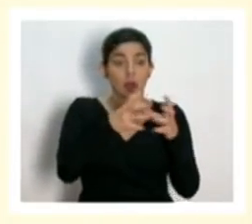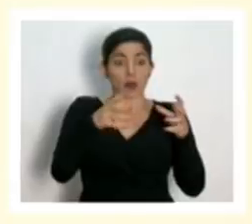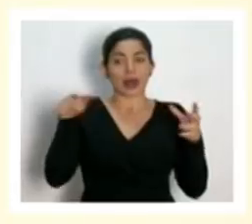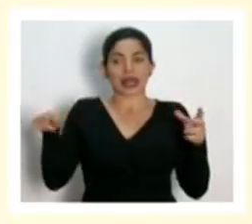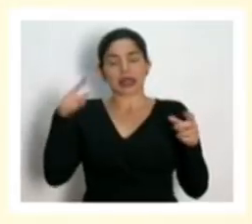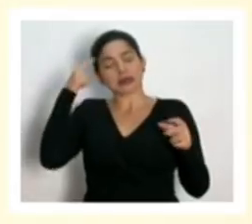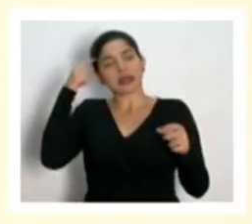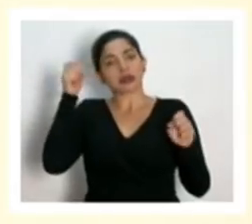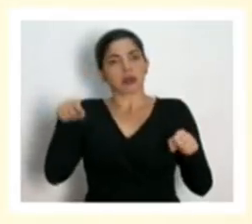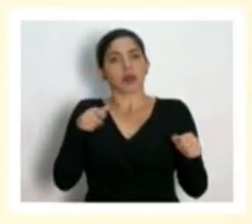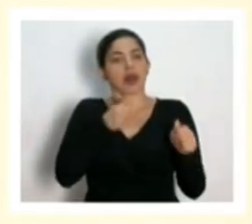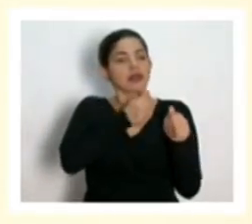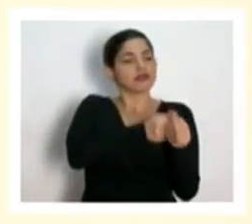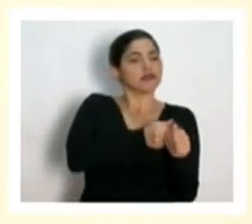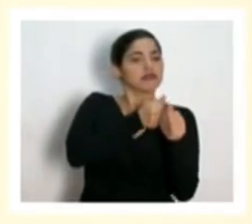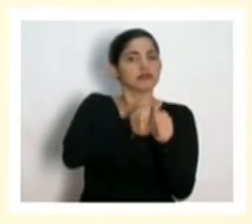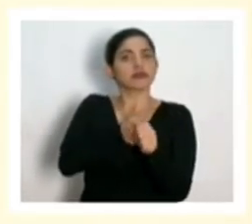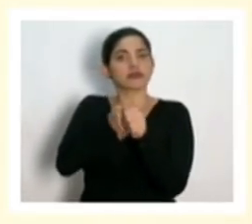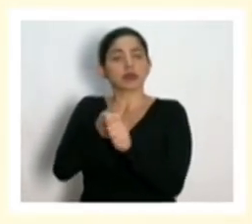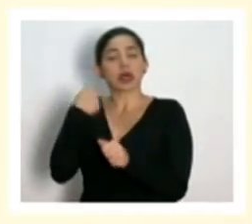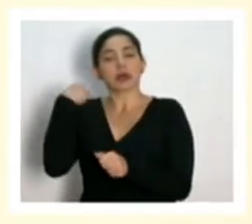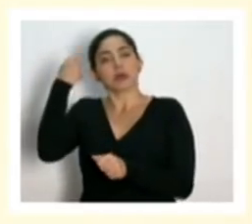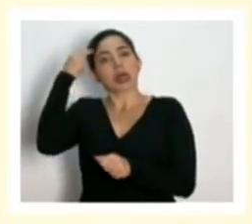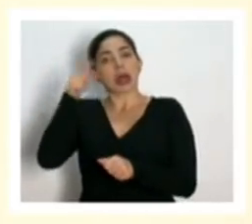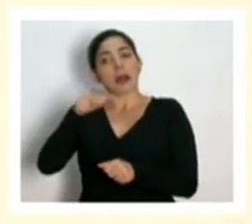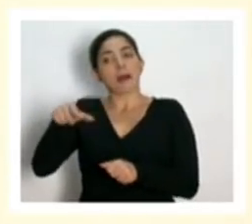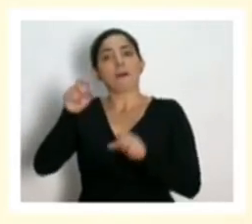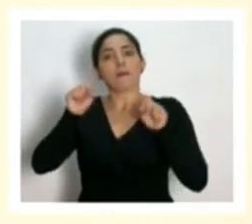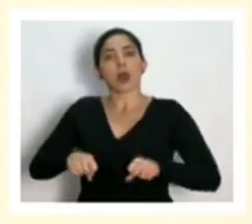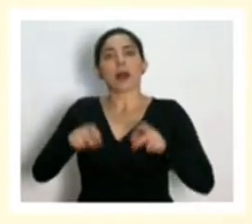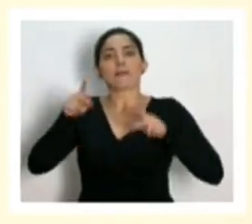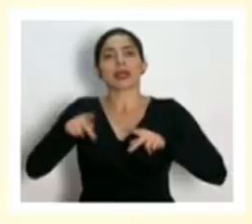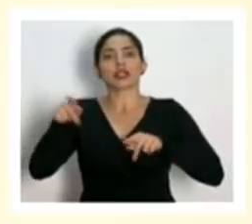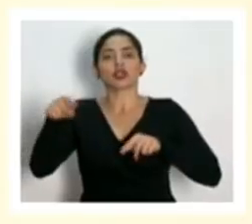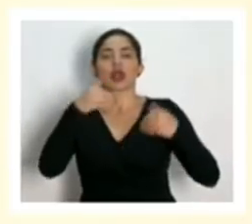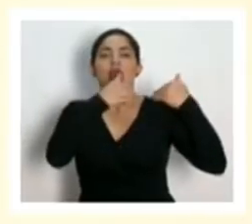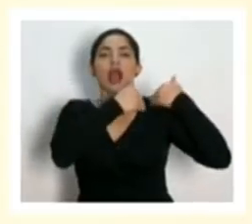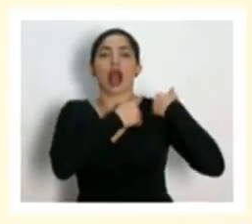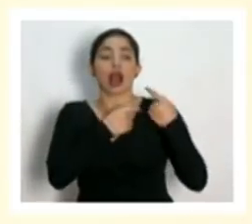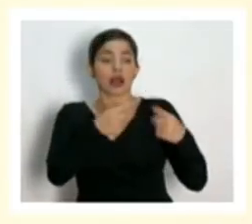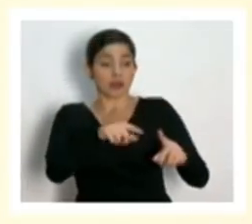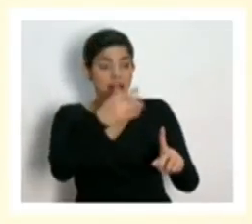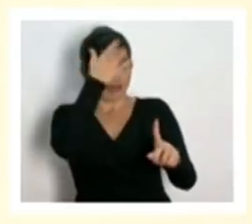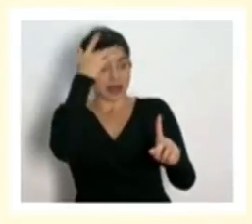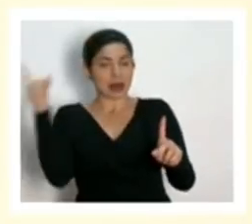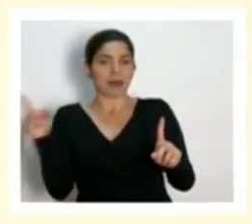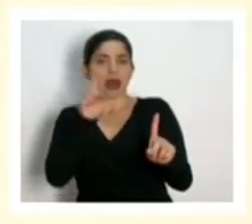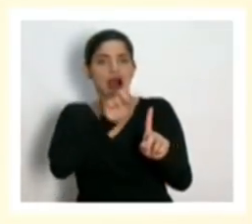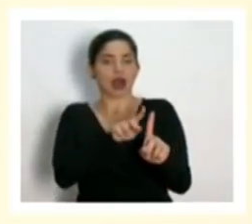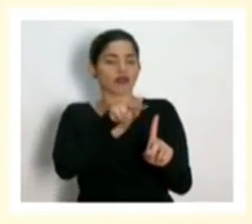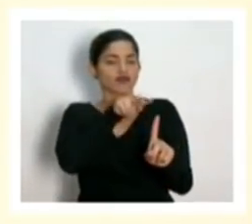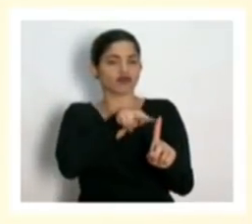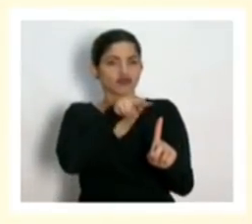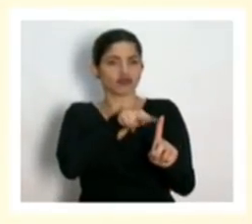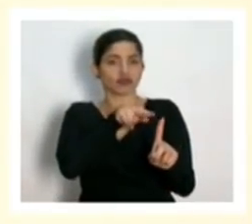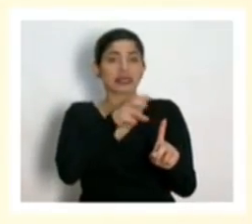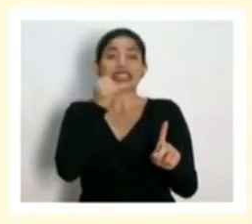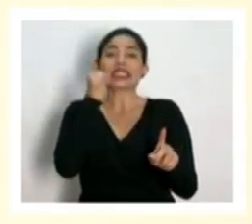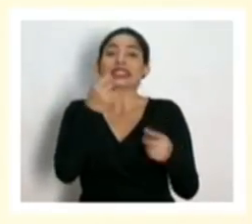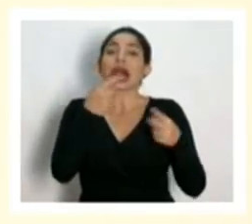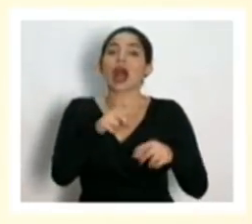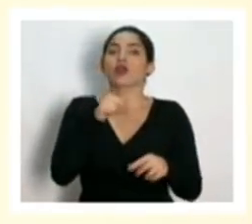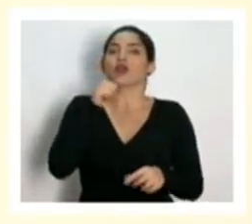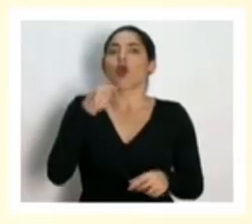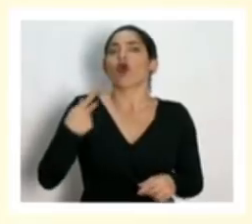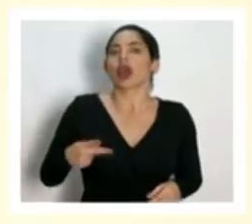pensando en que sean personas que le den seguimiento a los casos no severos, que no